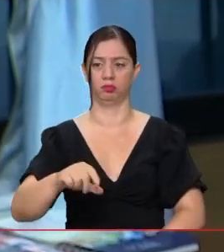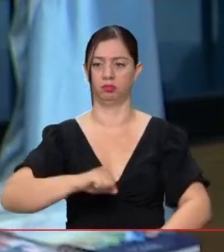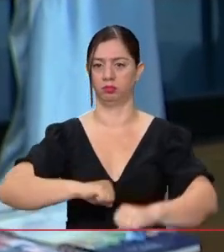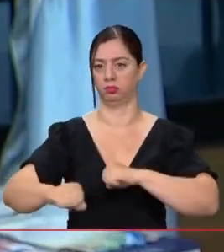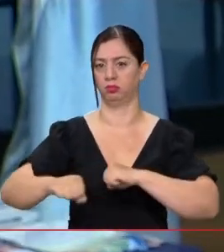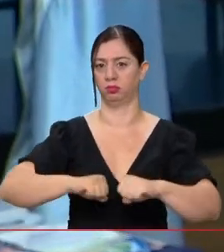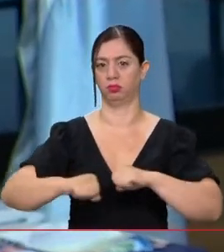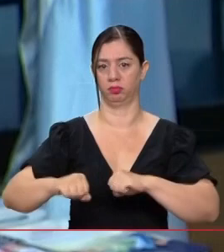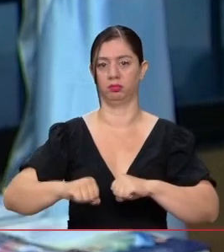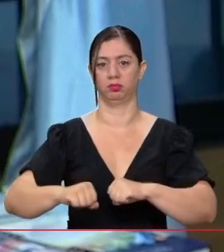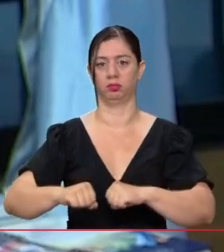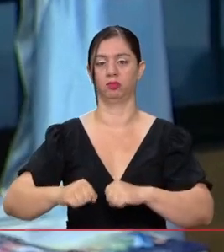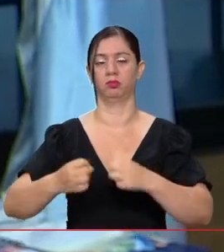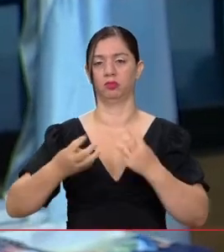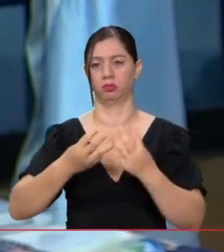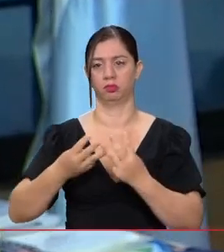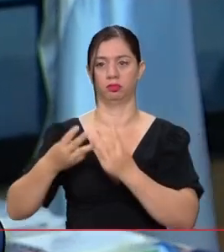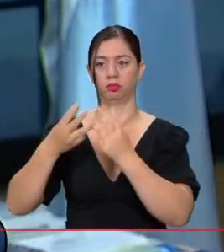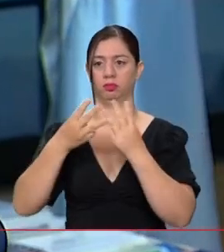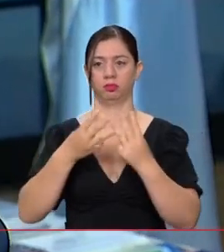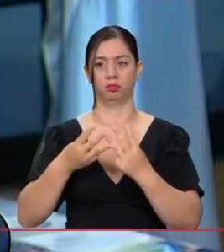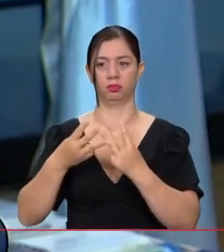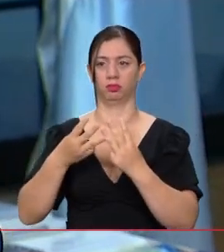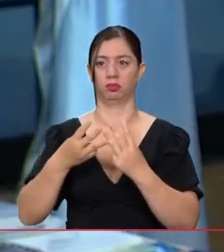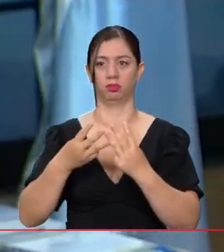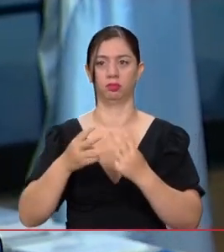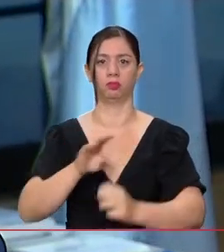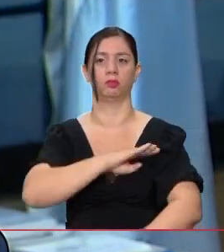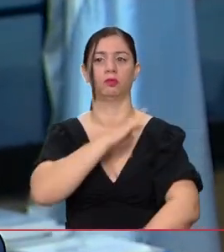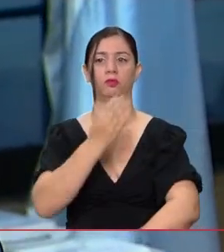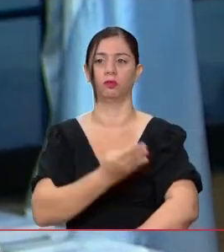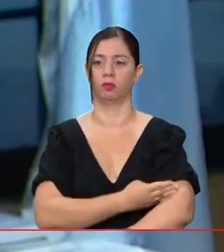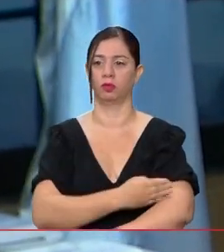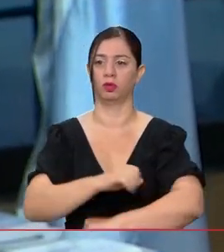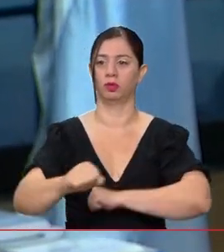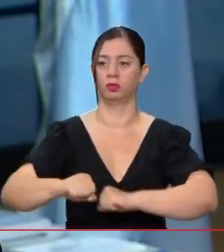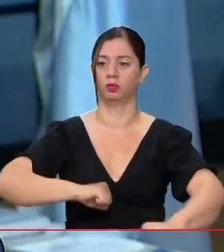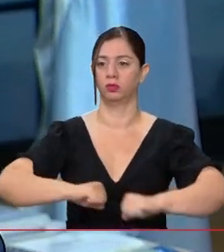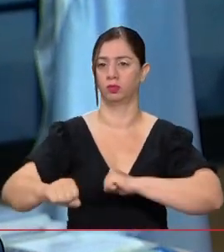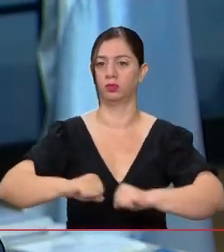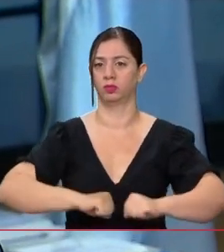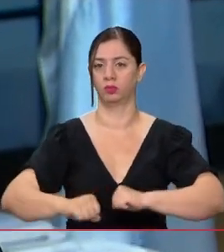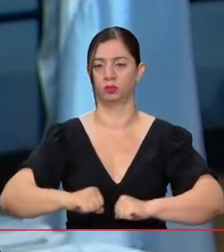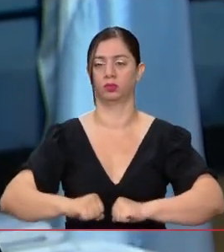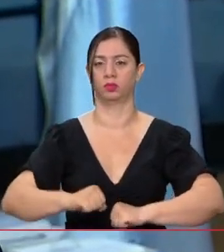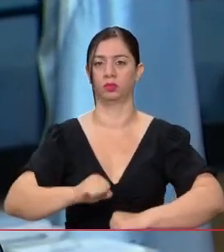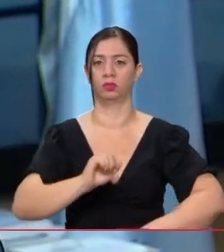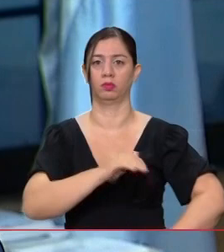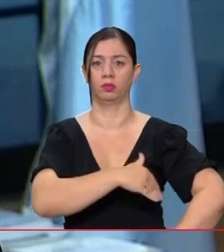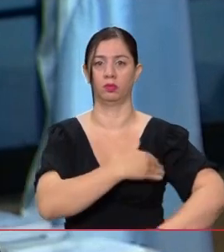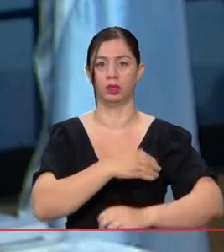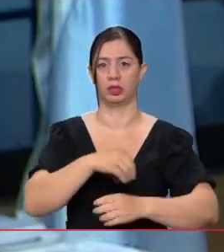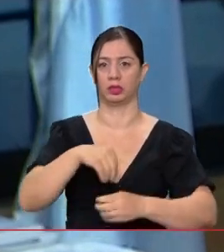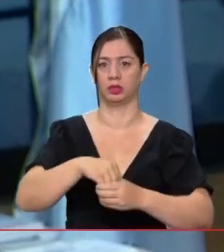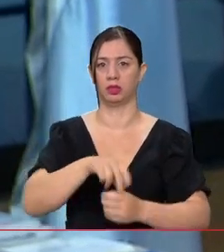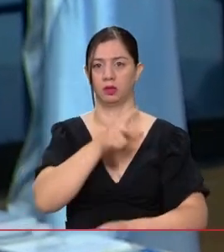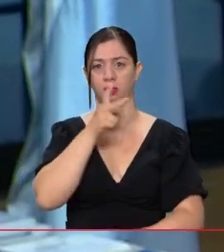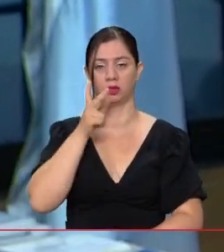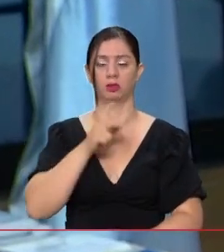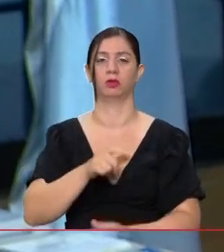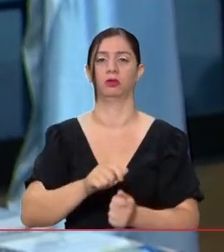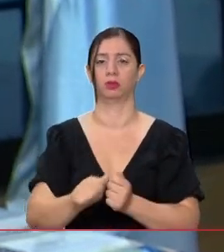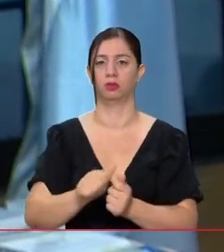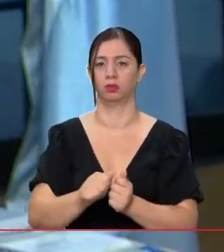representación de empresas municipales de Cali, fortalecemos el ejercicio en el Ministerio de Hacienda y Crédito Público y